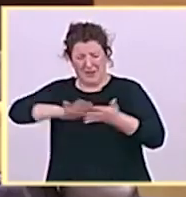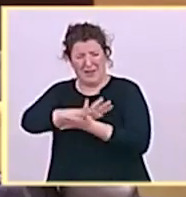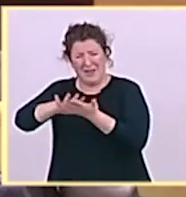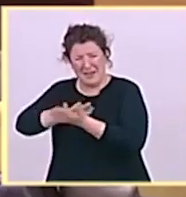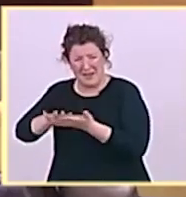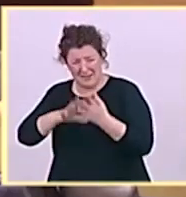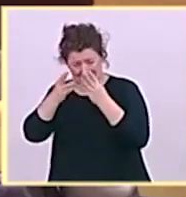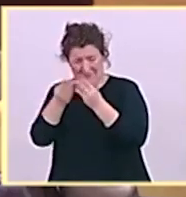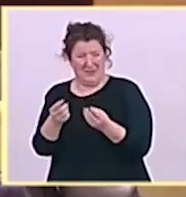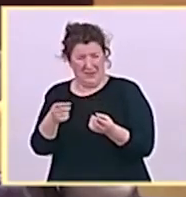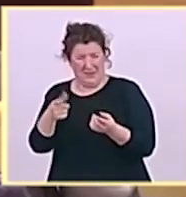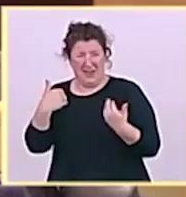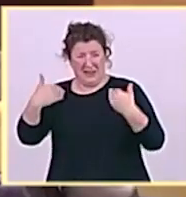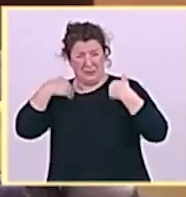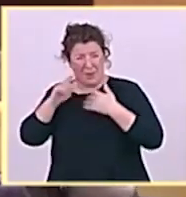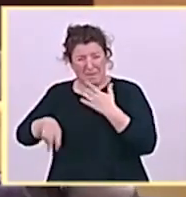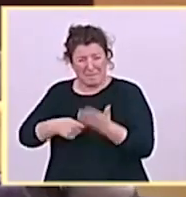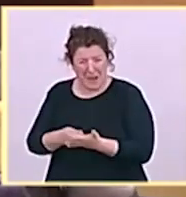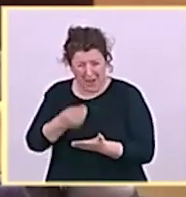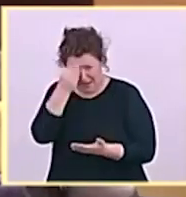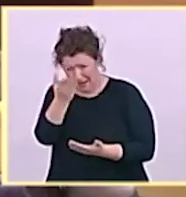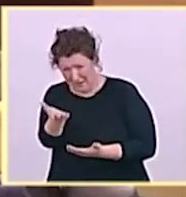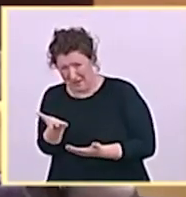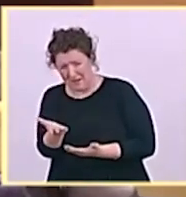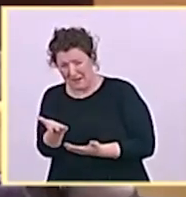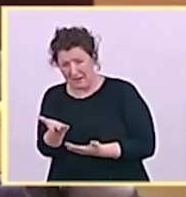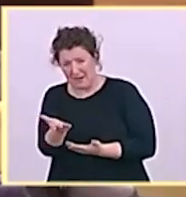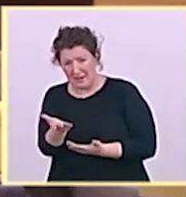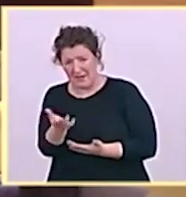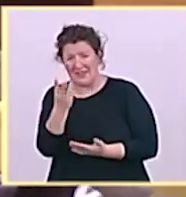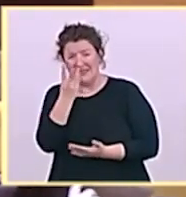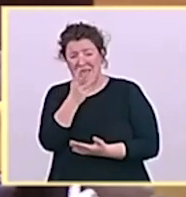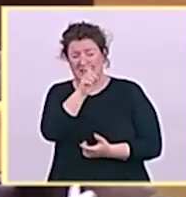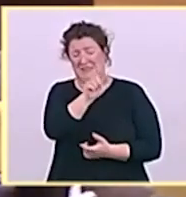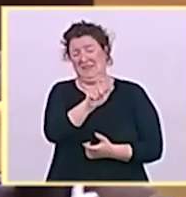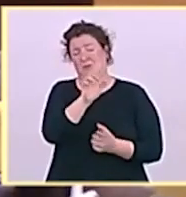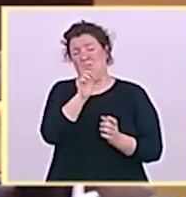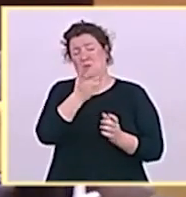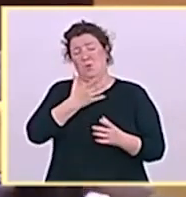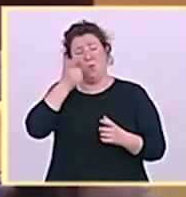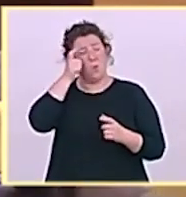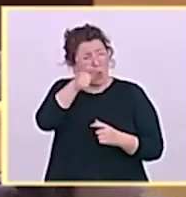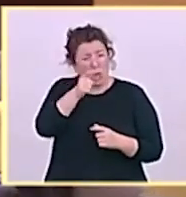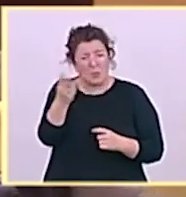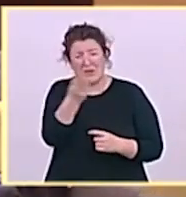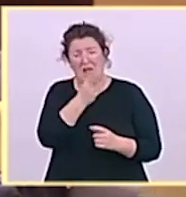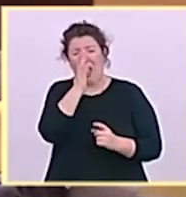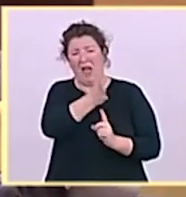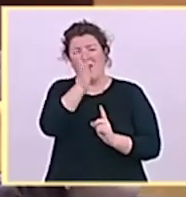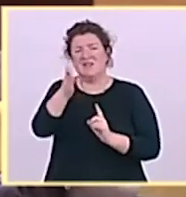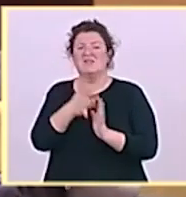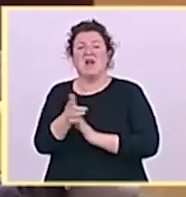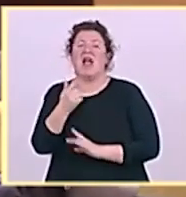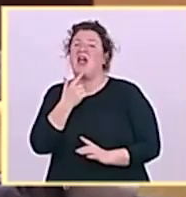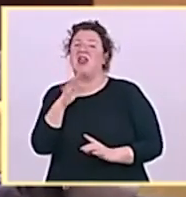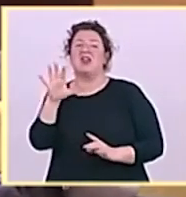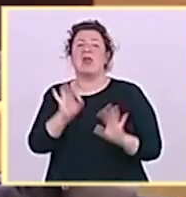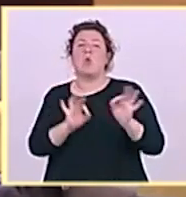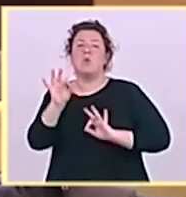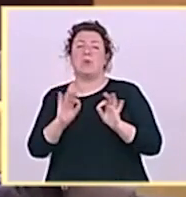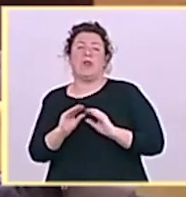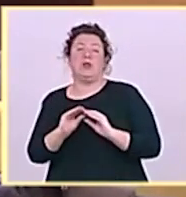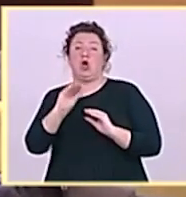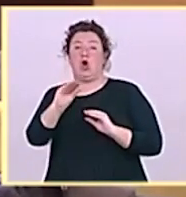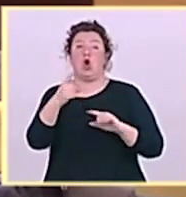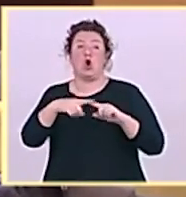se le diga que solo se le abonará el 50% de las infraestructuras perdidas cuando como mínimo nos tienen que devolver